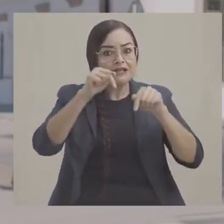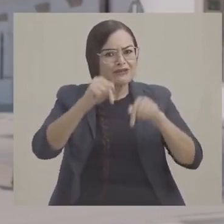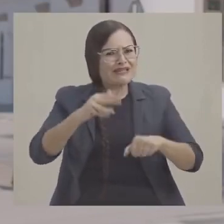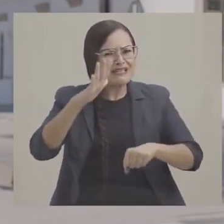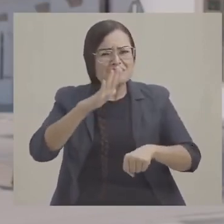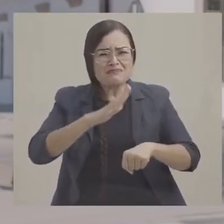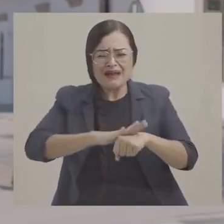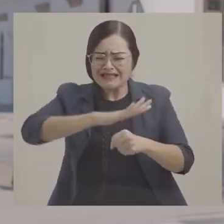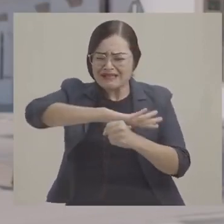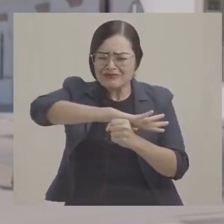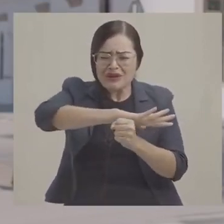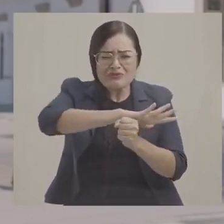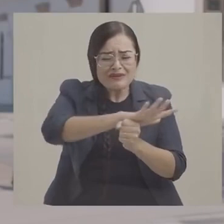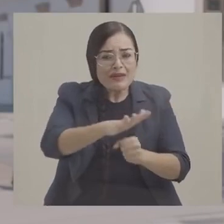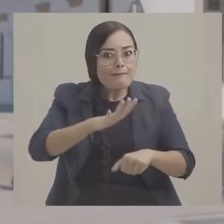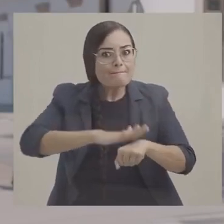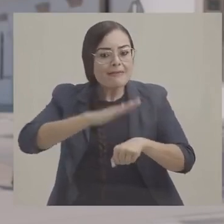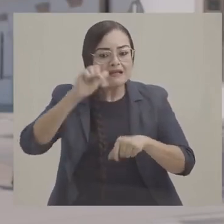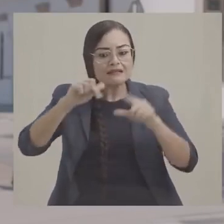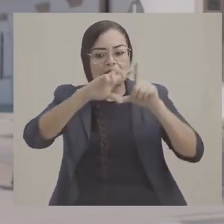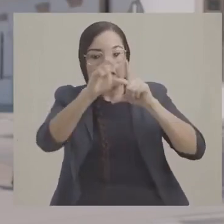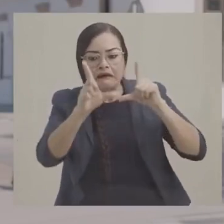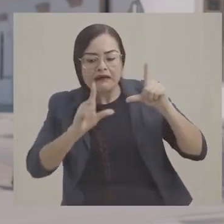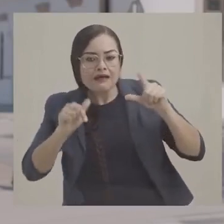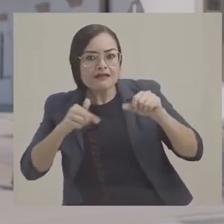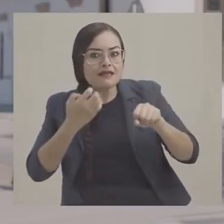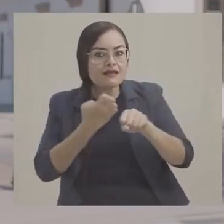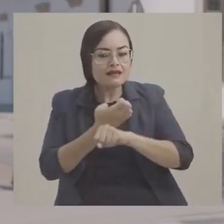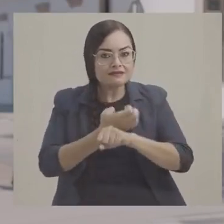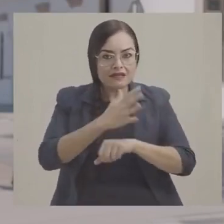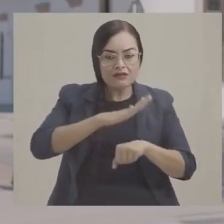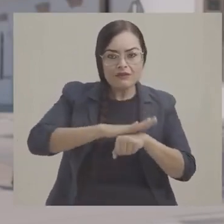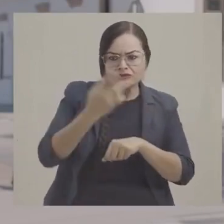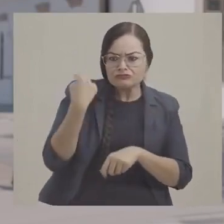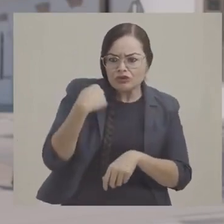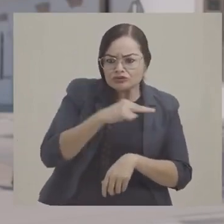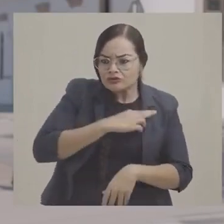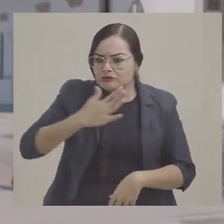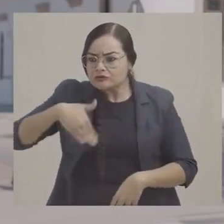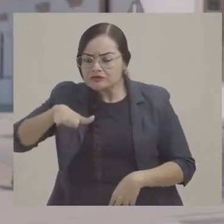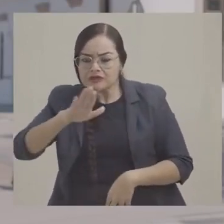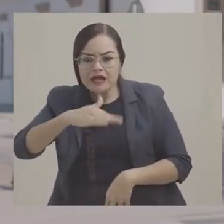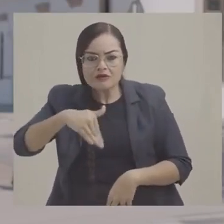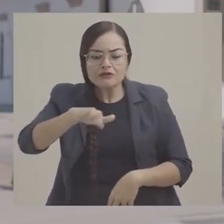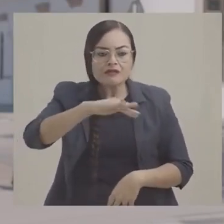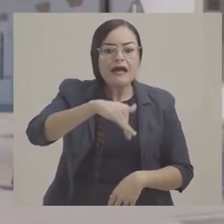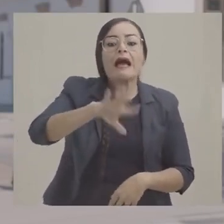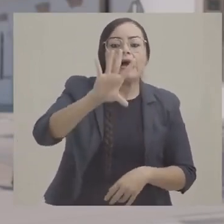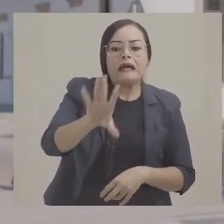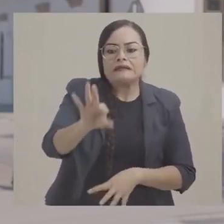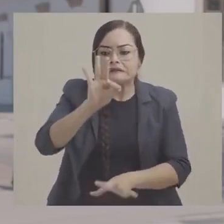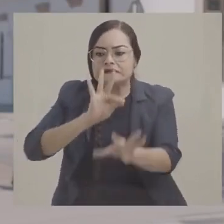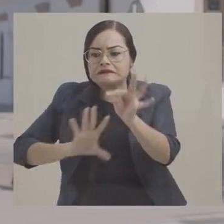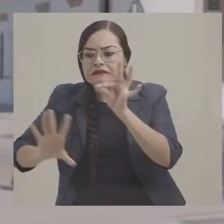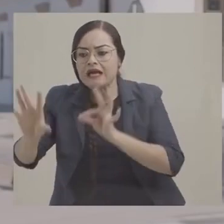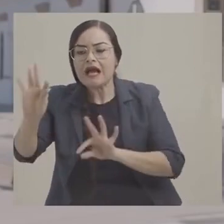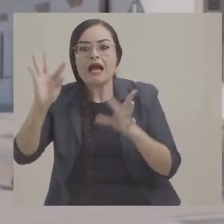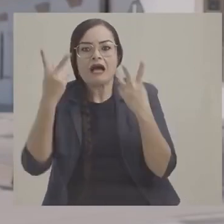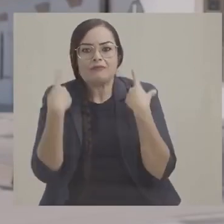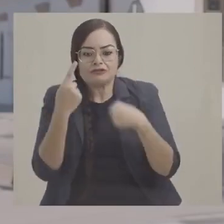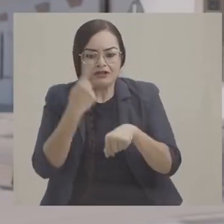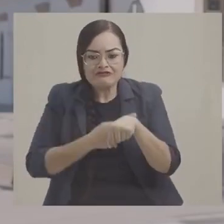muestras realiza de todo el país. Buscamos y encontramos al virus para aislar y monitorear a los